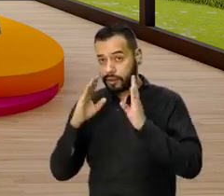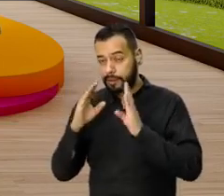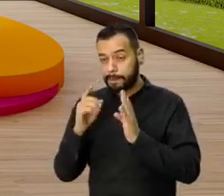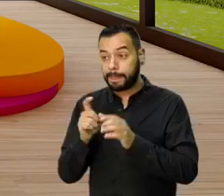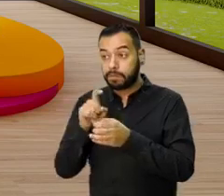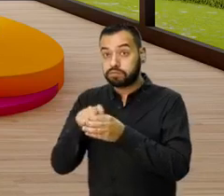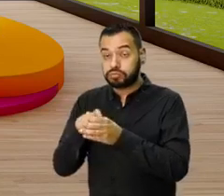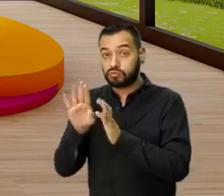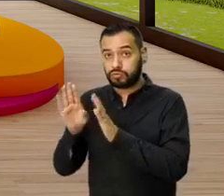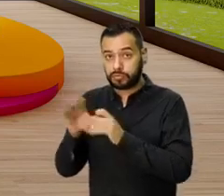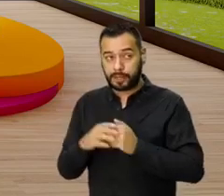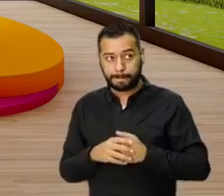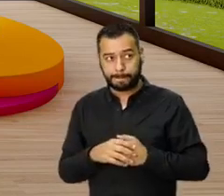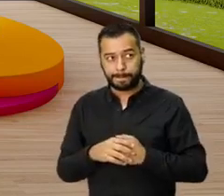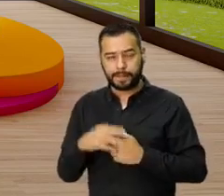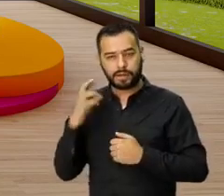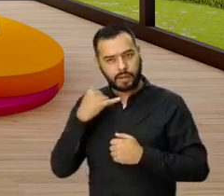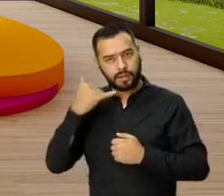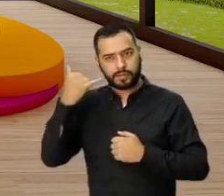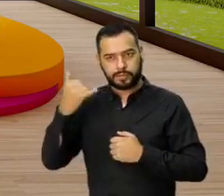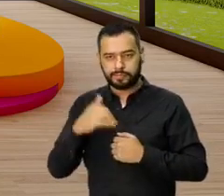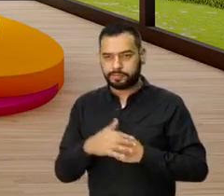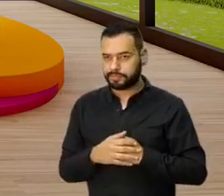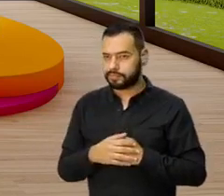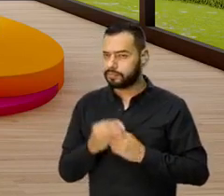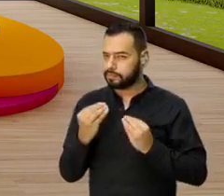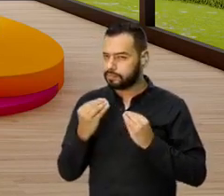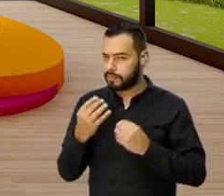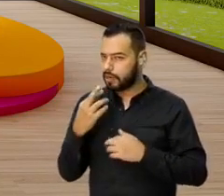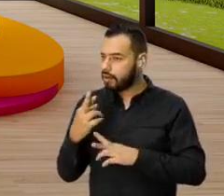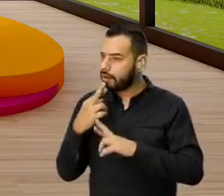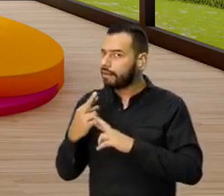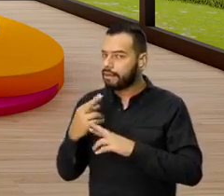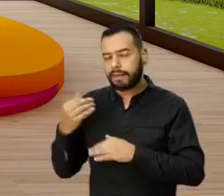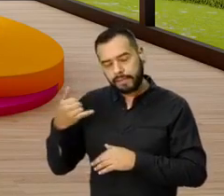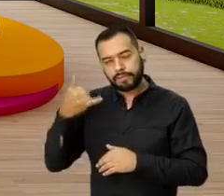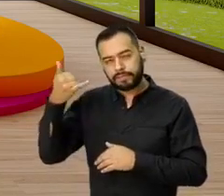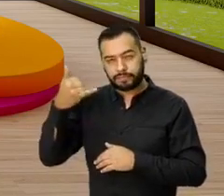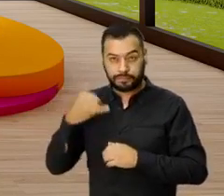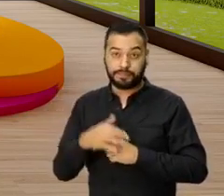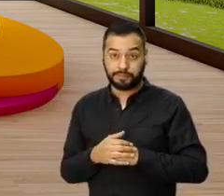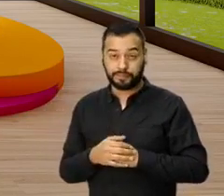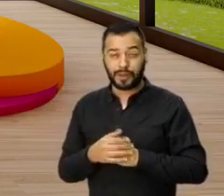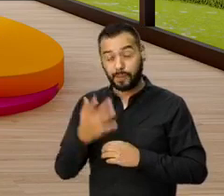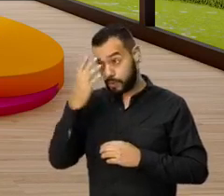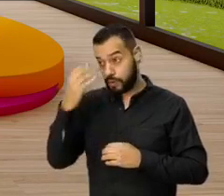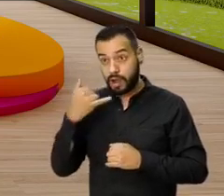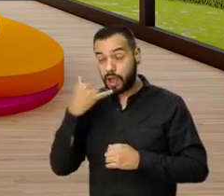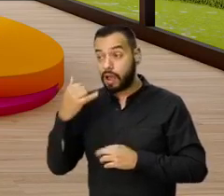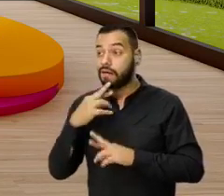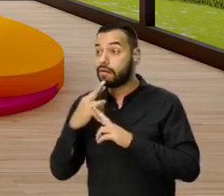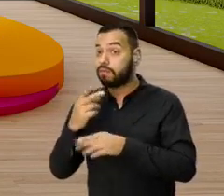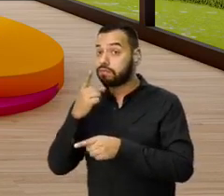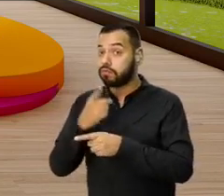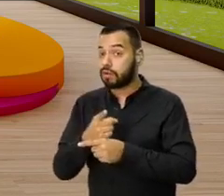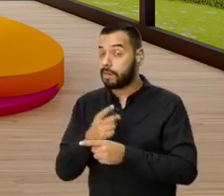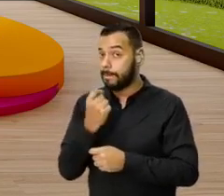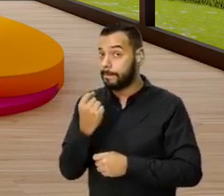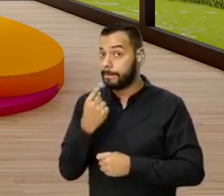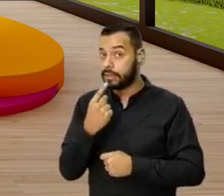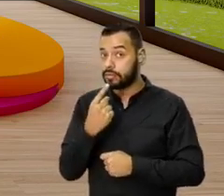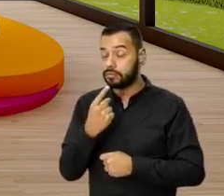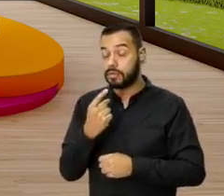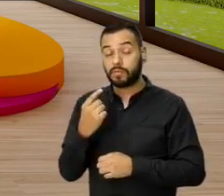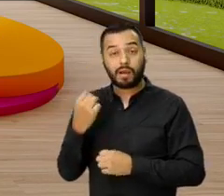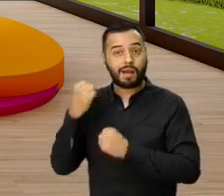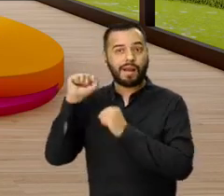te registraste y te estamos llamando para que nos contestes porque si contestas bien la pregunta, pues te vas a